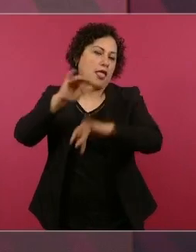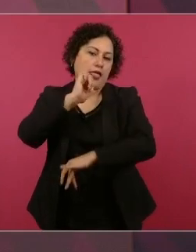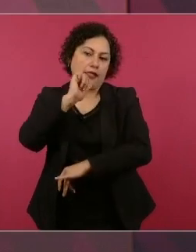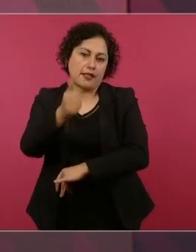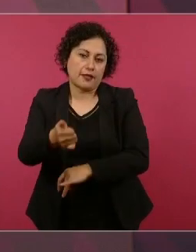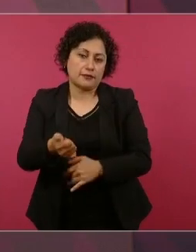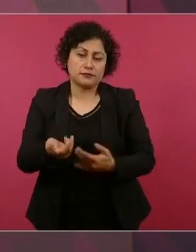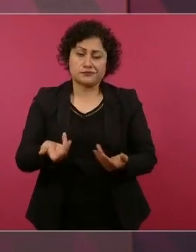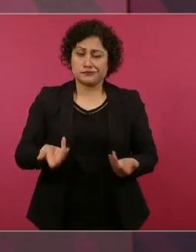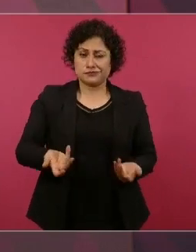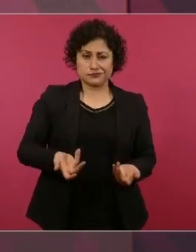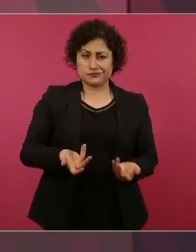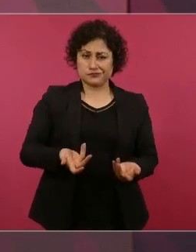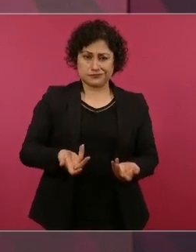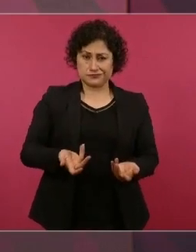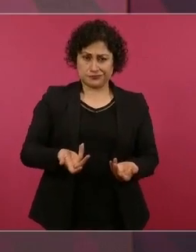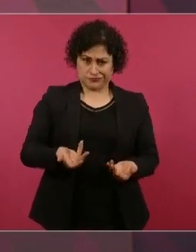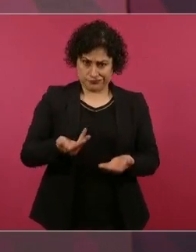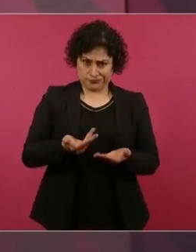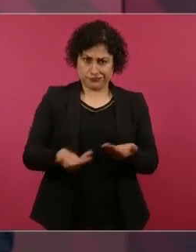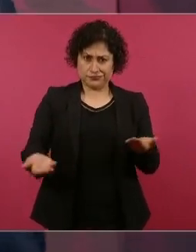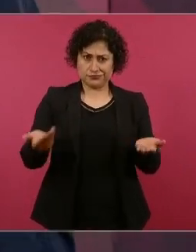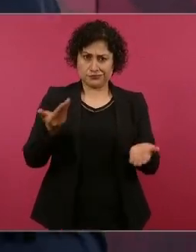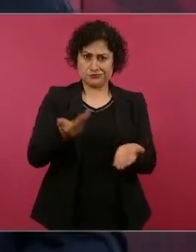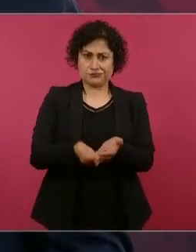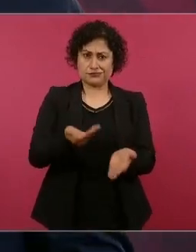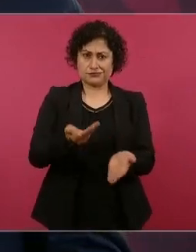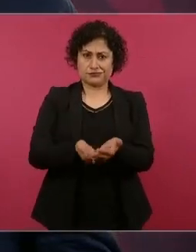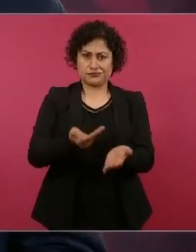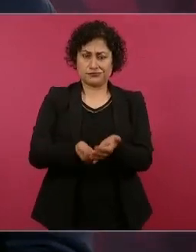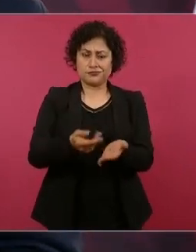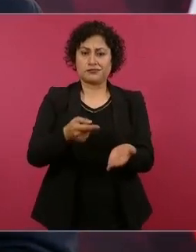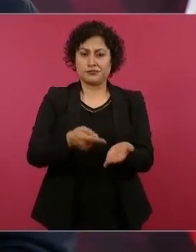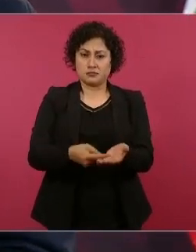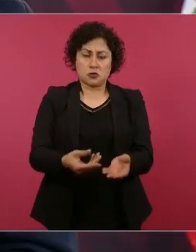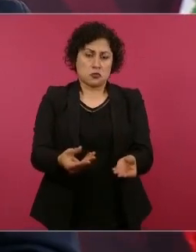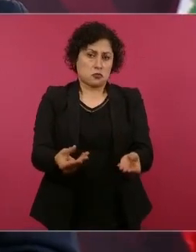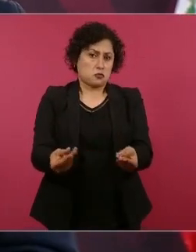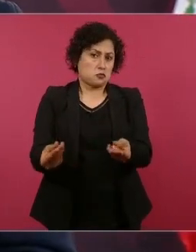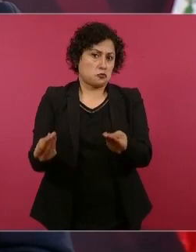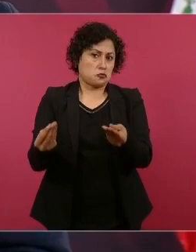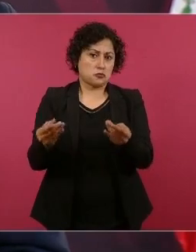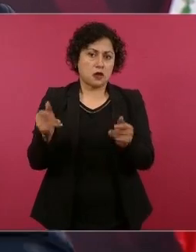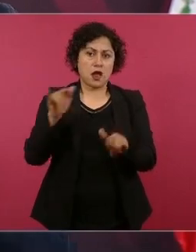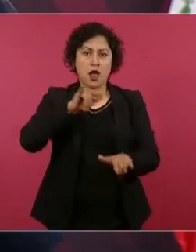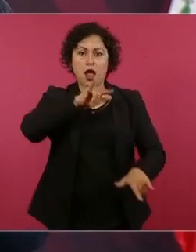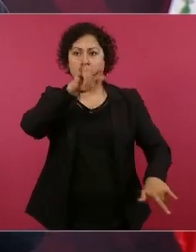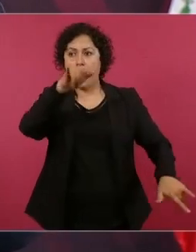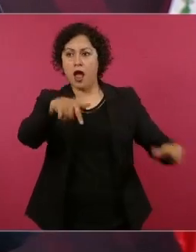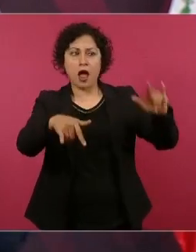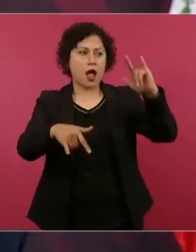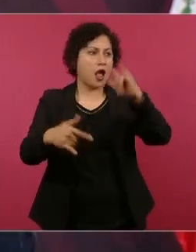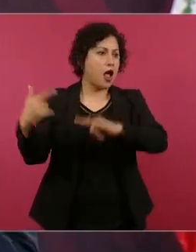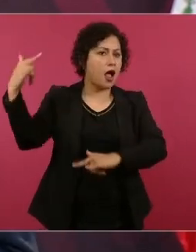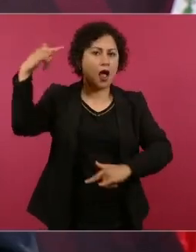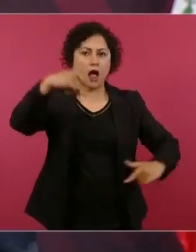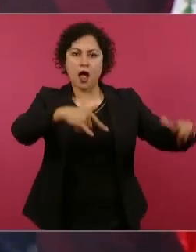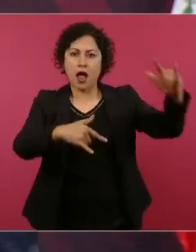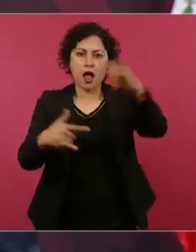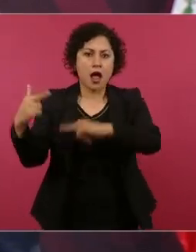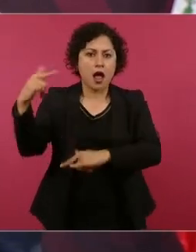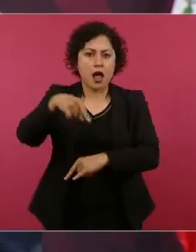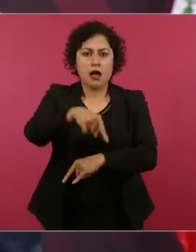mucha movilidad, ya es el primer lugar